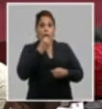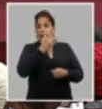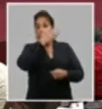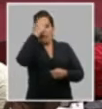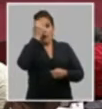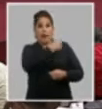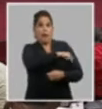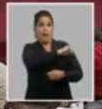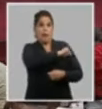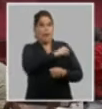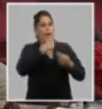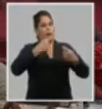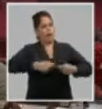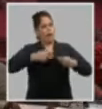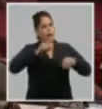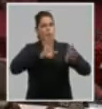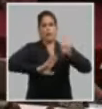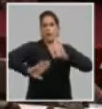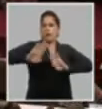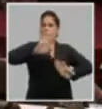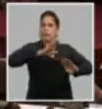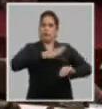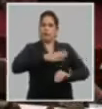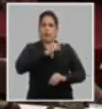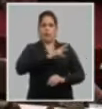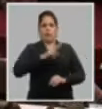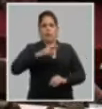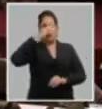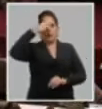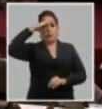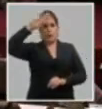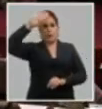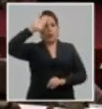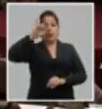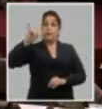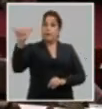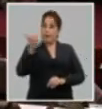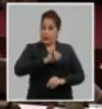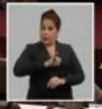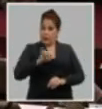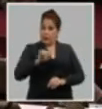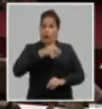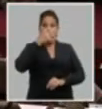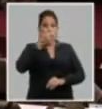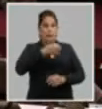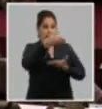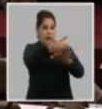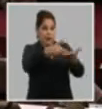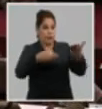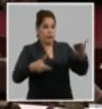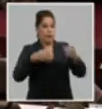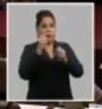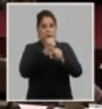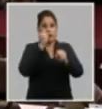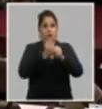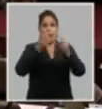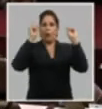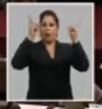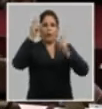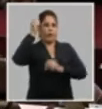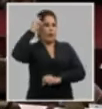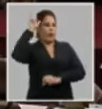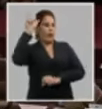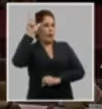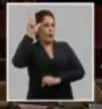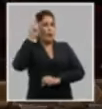heroico pueblo el derecho a defender su revolución. Asimismo, refiere que en el trabajo político-ideológico